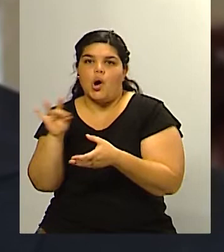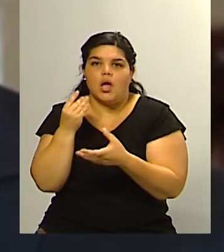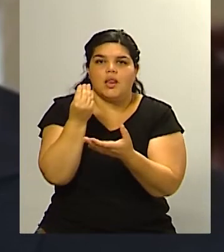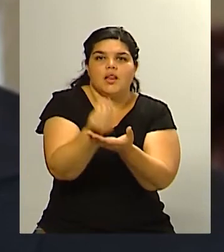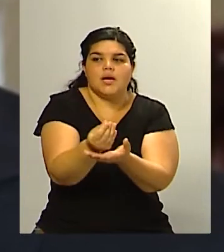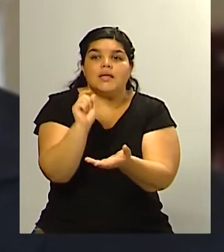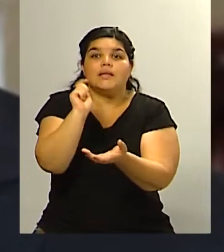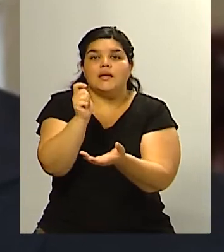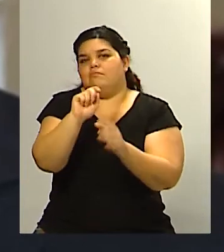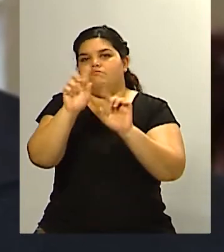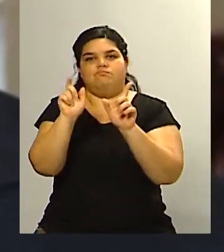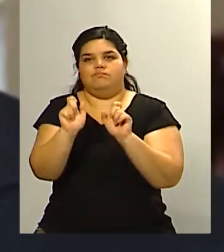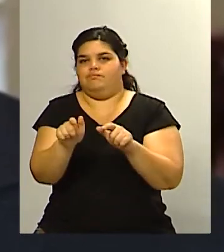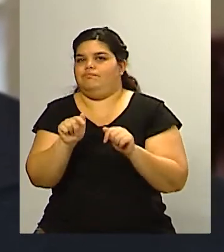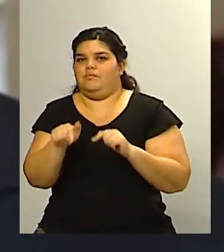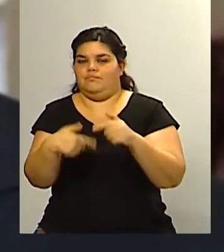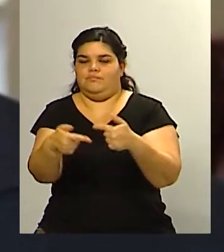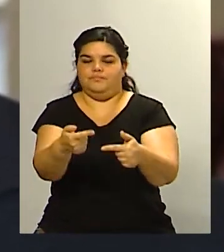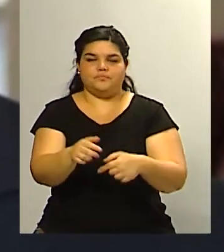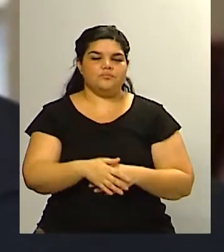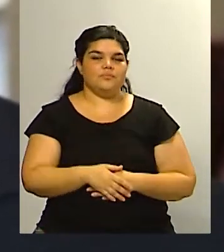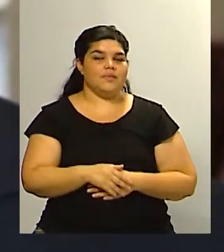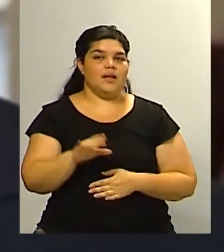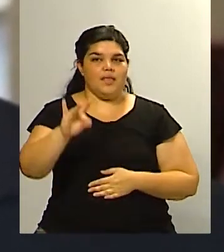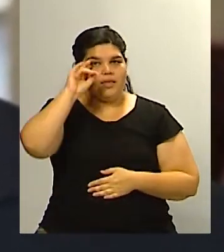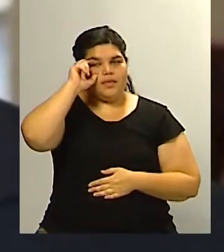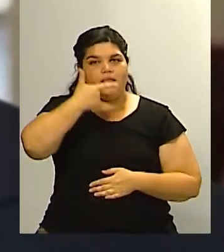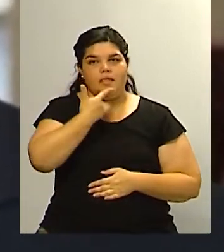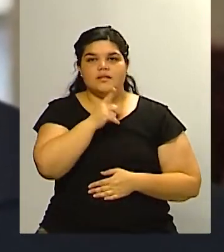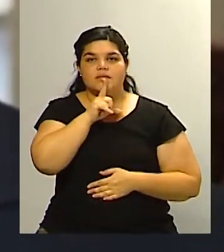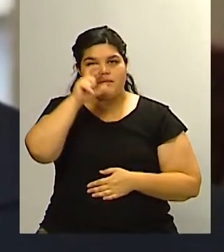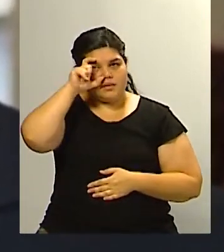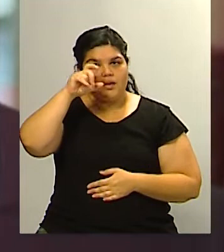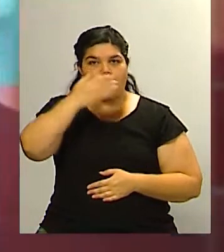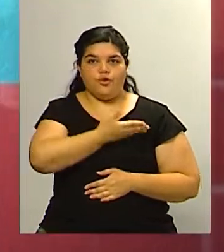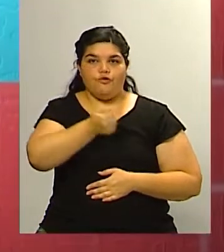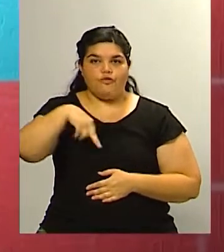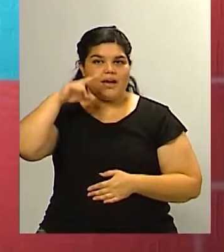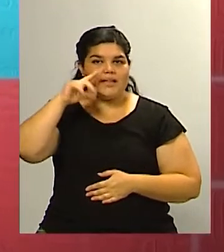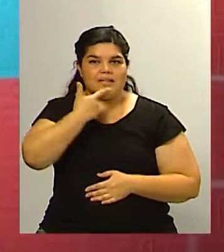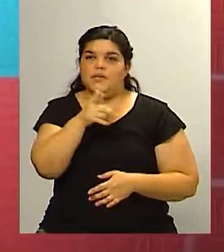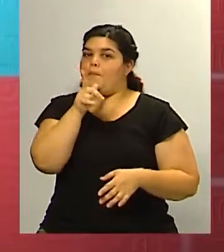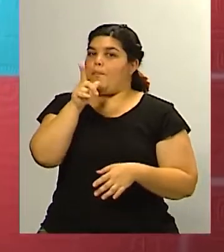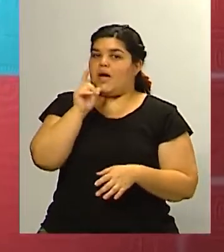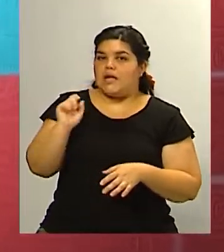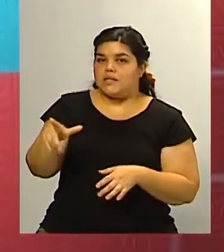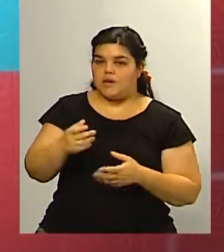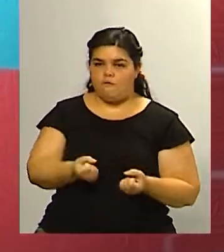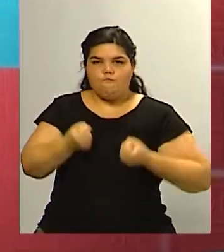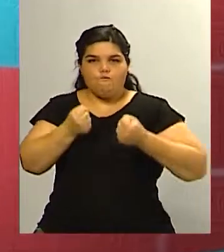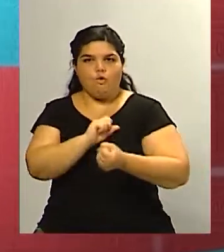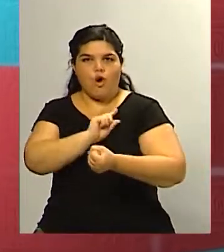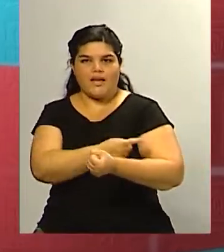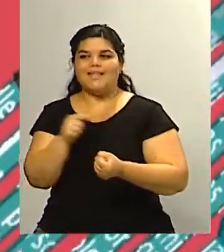analizaban por ejemplo de que Flor Estefani ya había dicho en un primer momento empezaba a sonar fuerte la intendenta de Santa